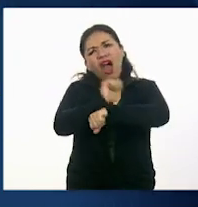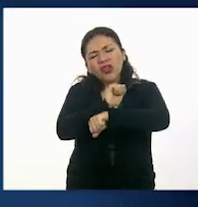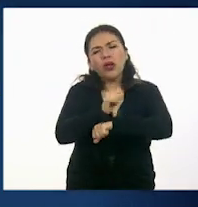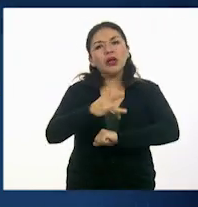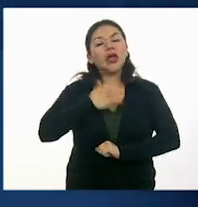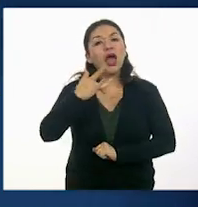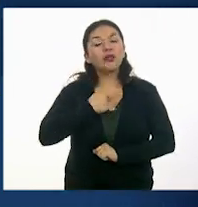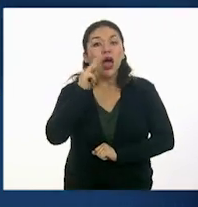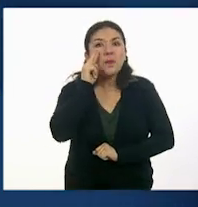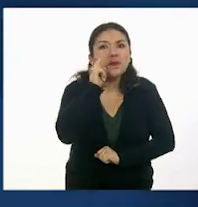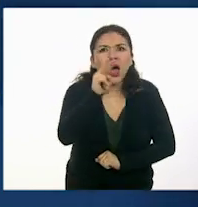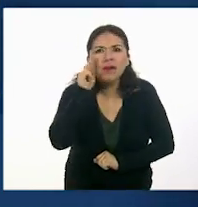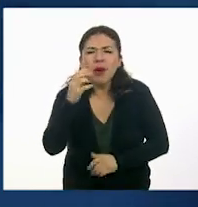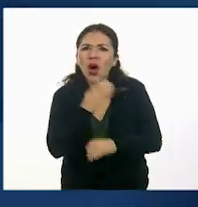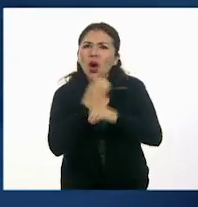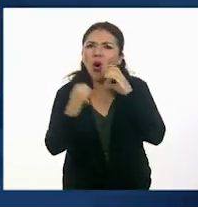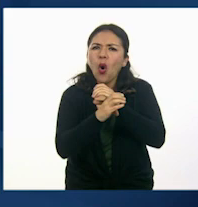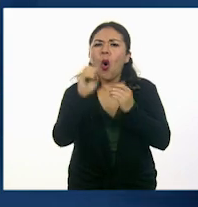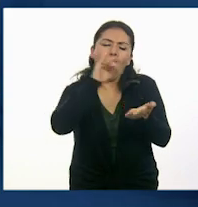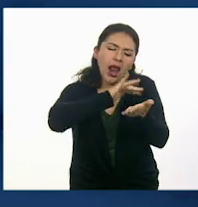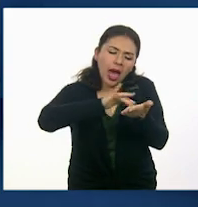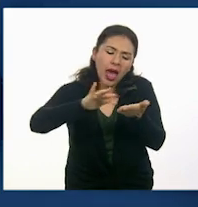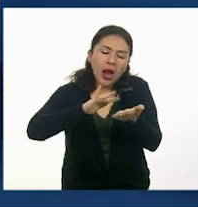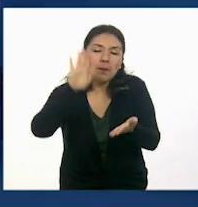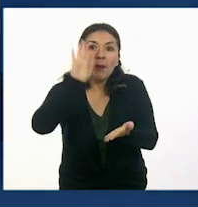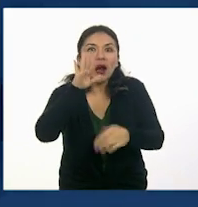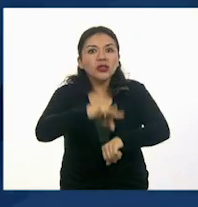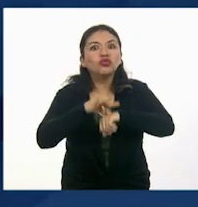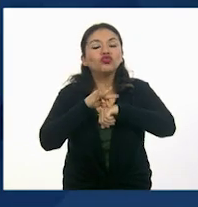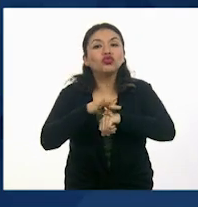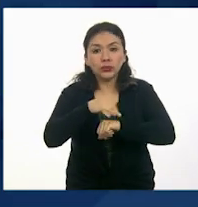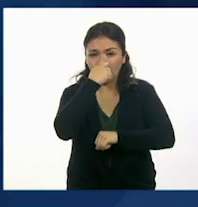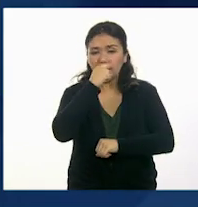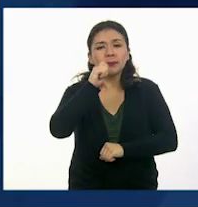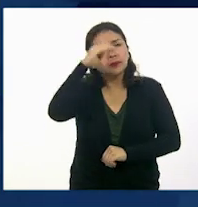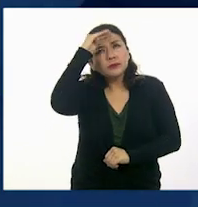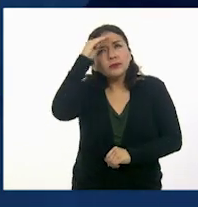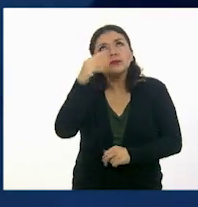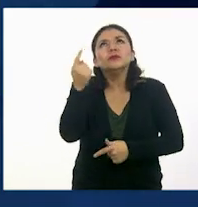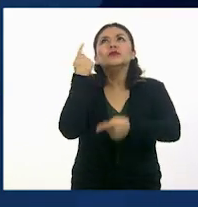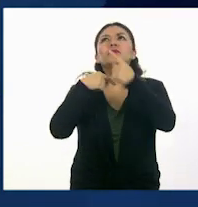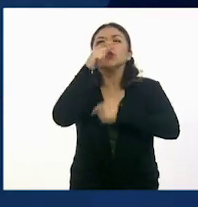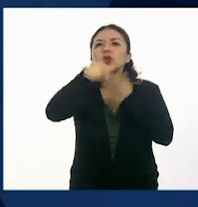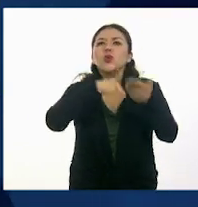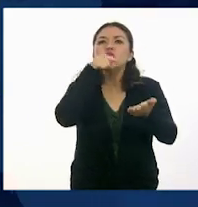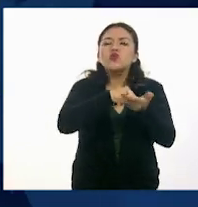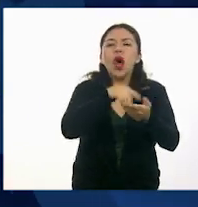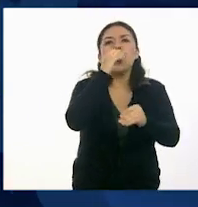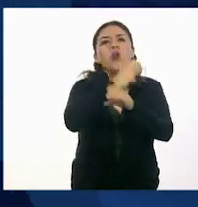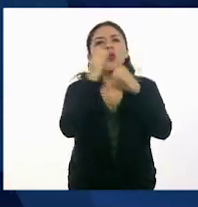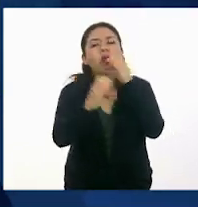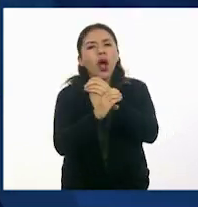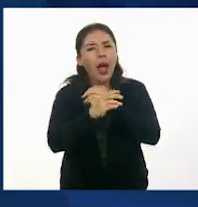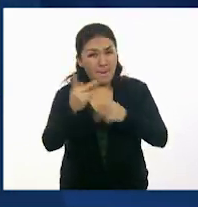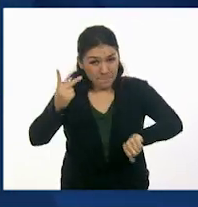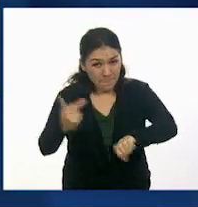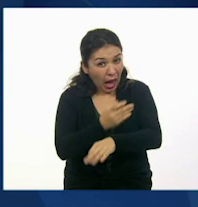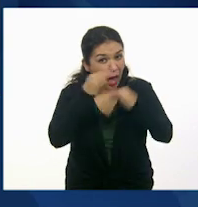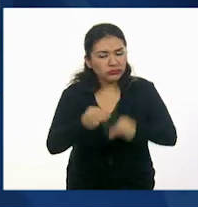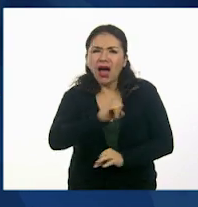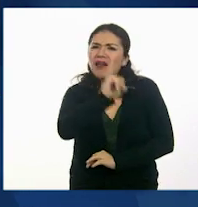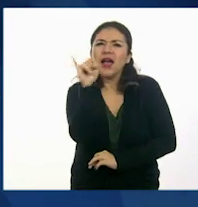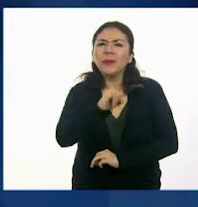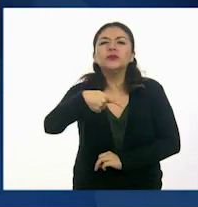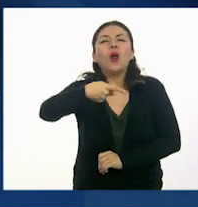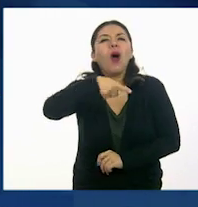creer que lo que vemos o leemos es real. Nos transportan a lugares y situaciones que nunca ocurrieron, pero que